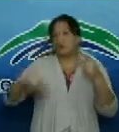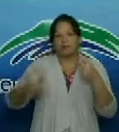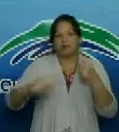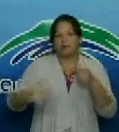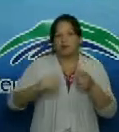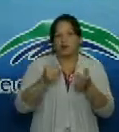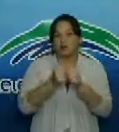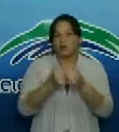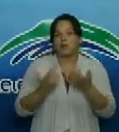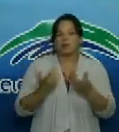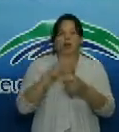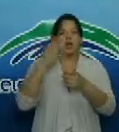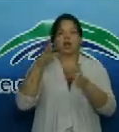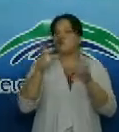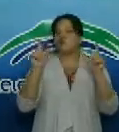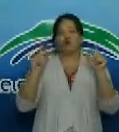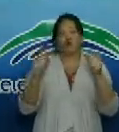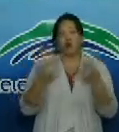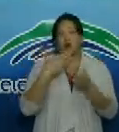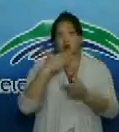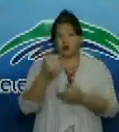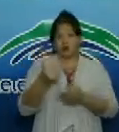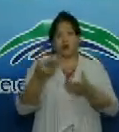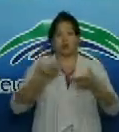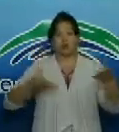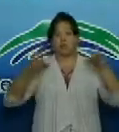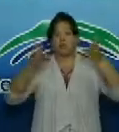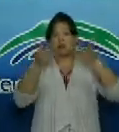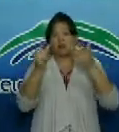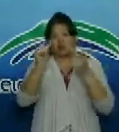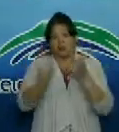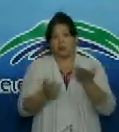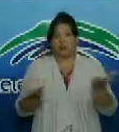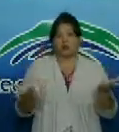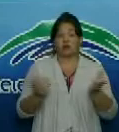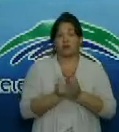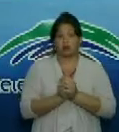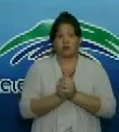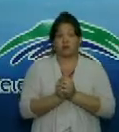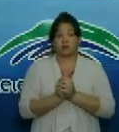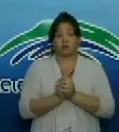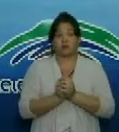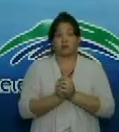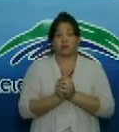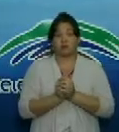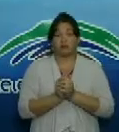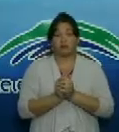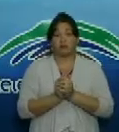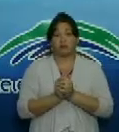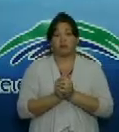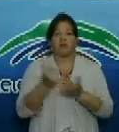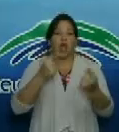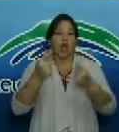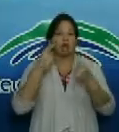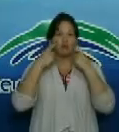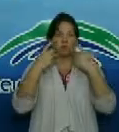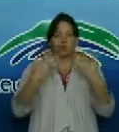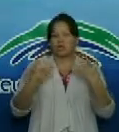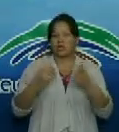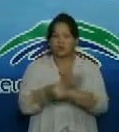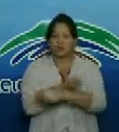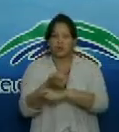que nosotros también podemos aprender un poquito de esto y que el juego sea algo fundamental en la enseñanza